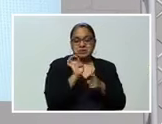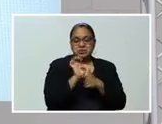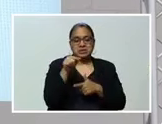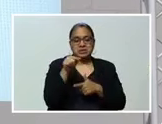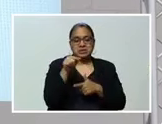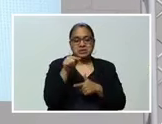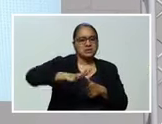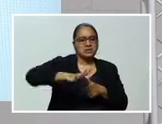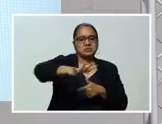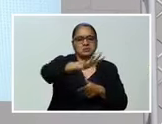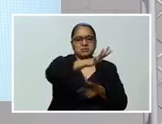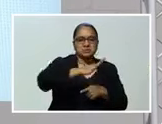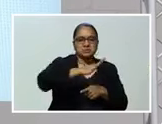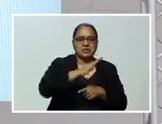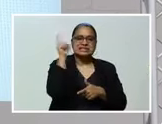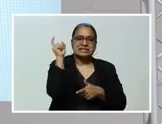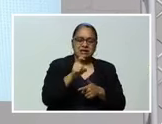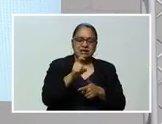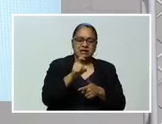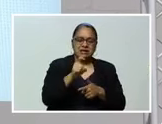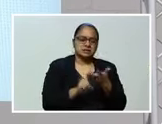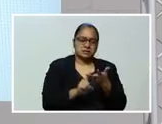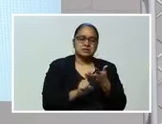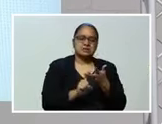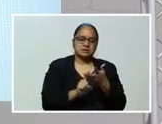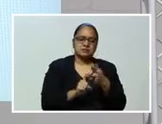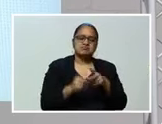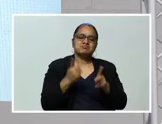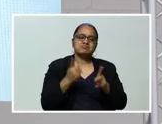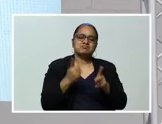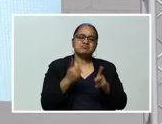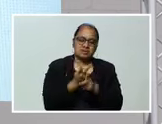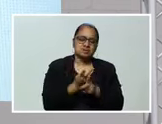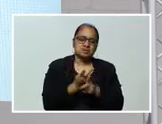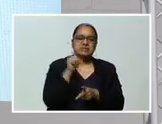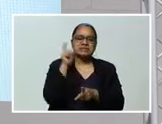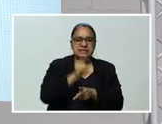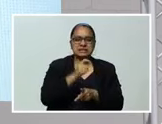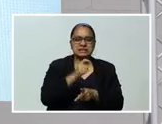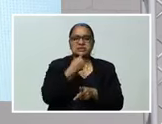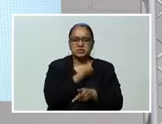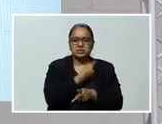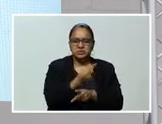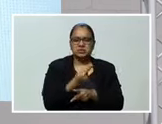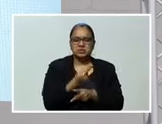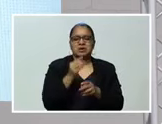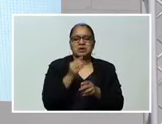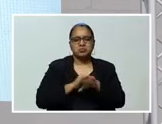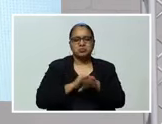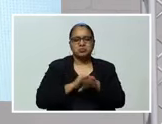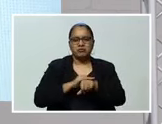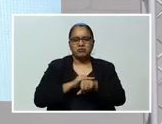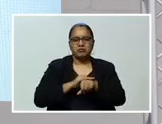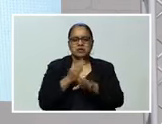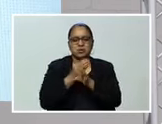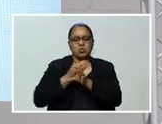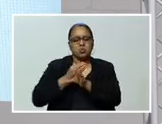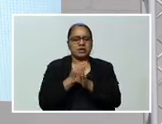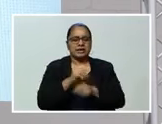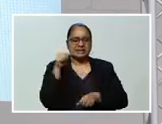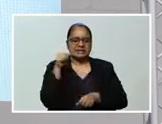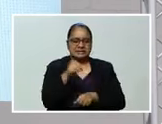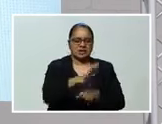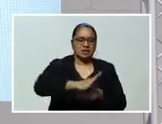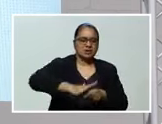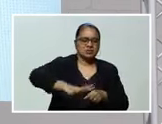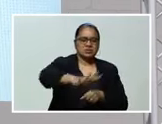Que particularmente Tiene un alto riesgo Por eso hacemos hincapié En seguir con las medidas de seguridad Y hay que entender Que es una